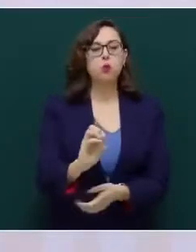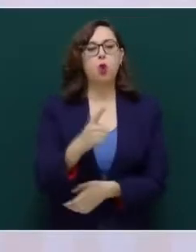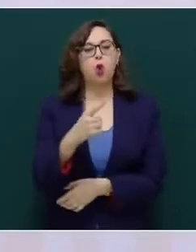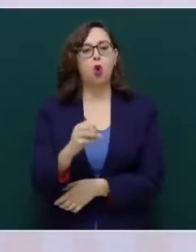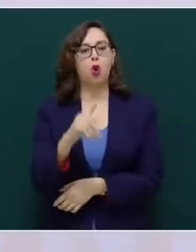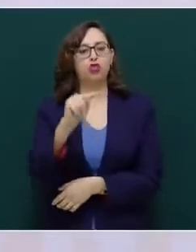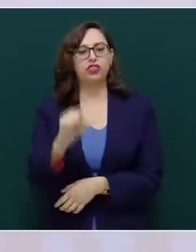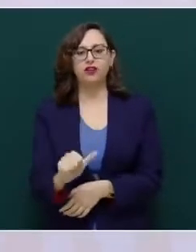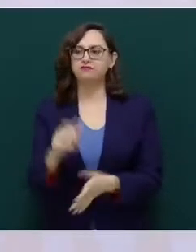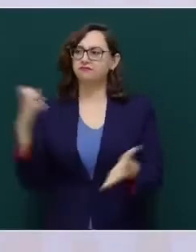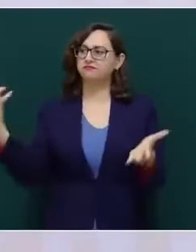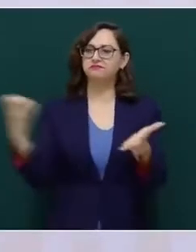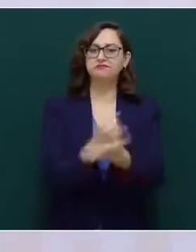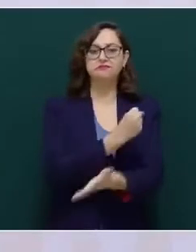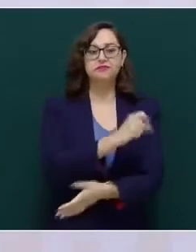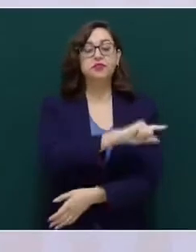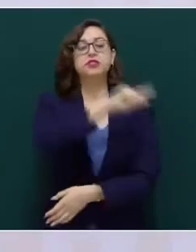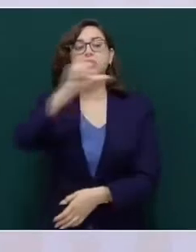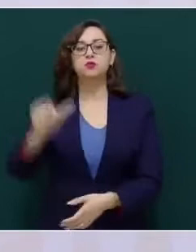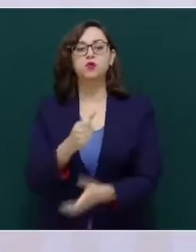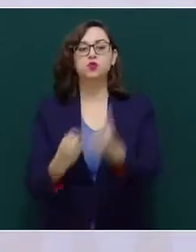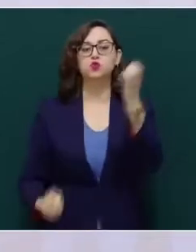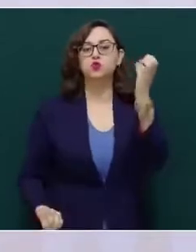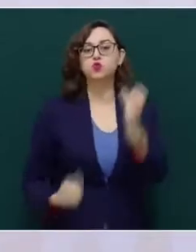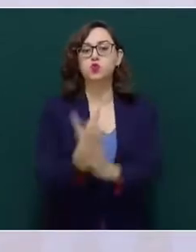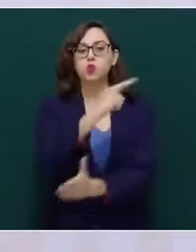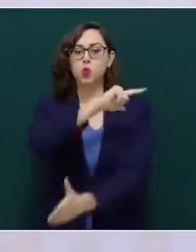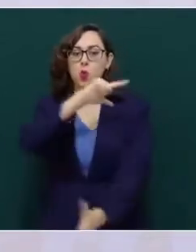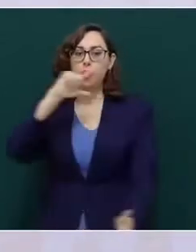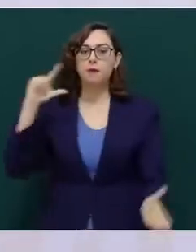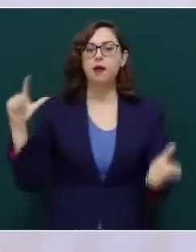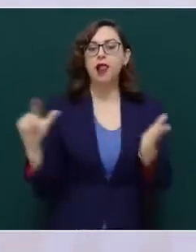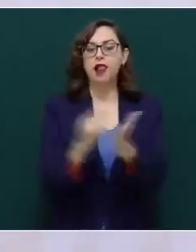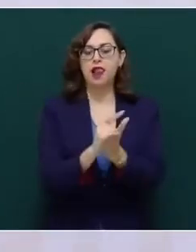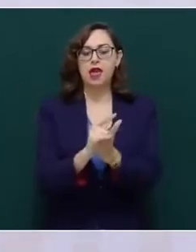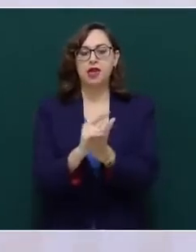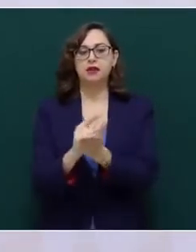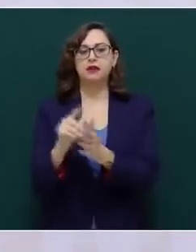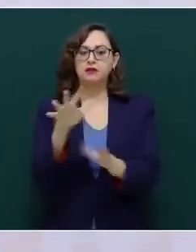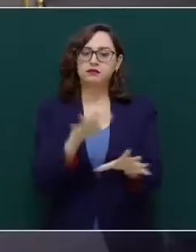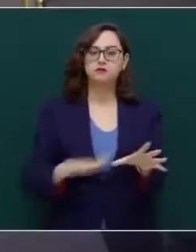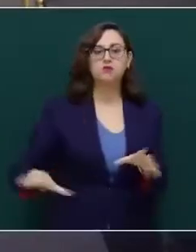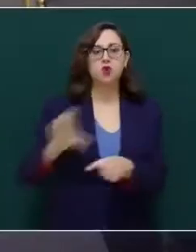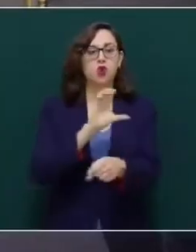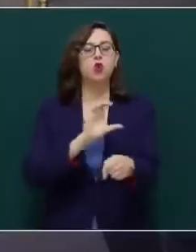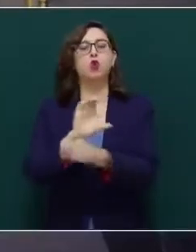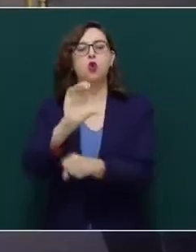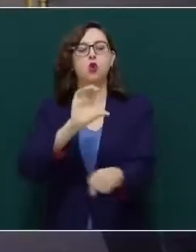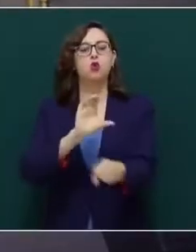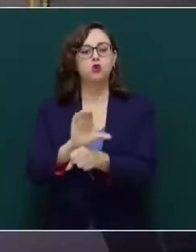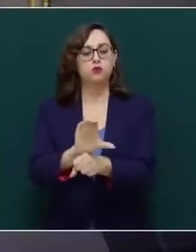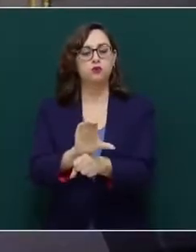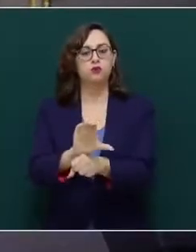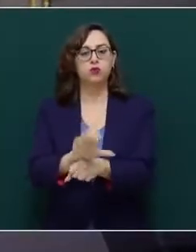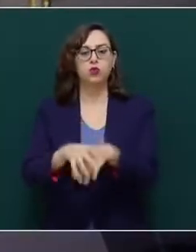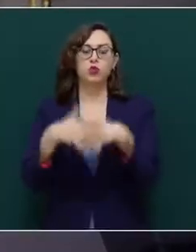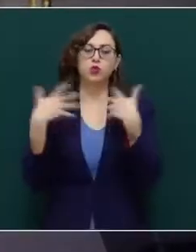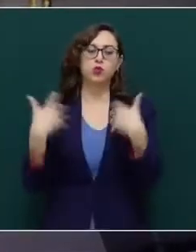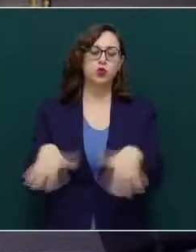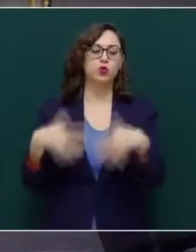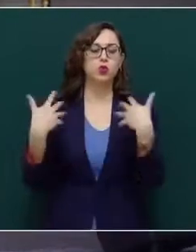se expide la Ley Fundamental de la República de Colombia. Este gran estado,